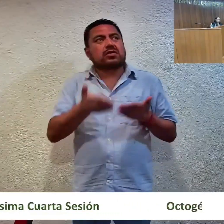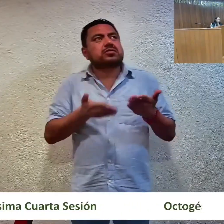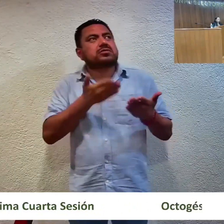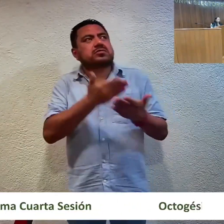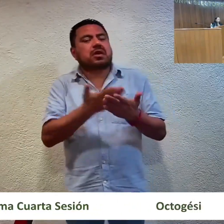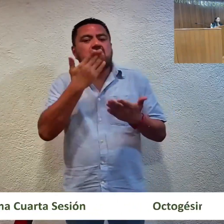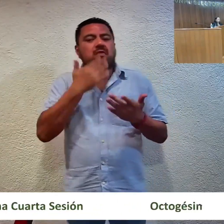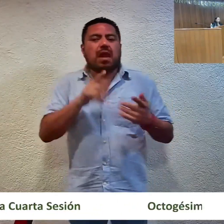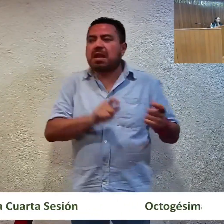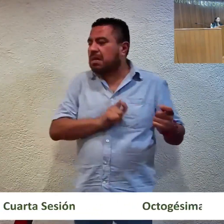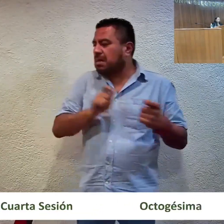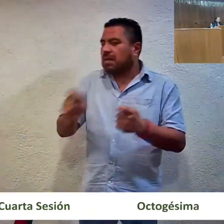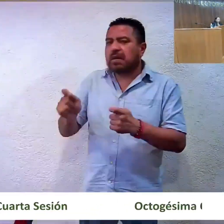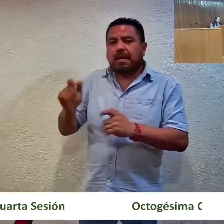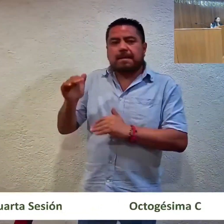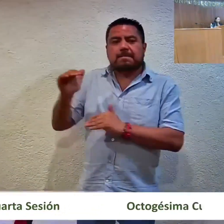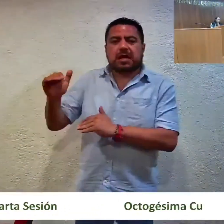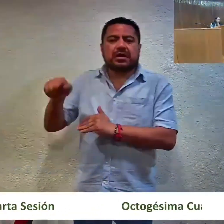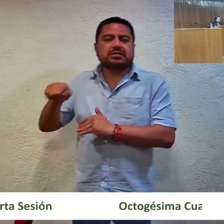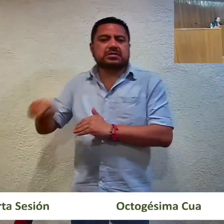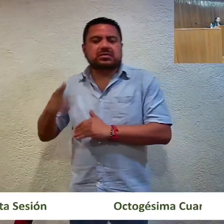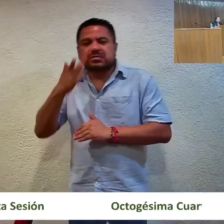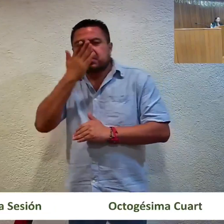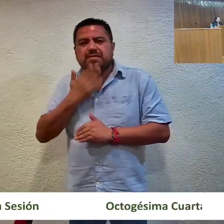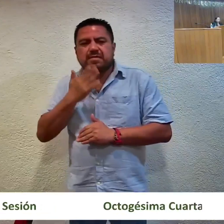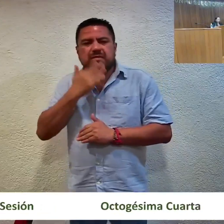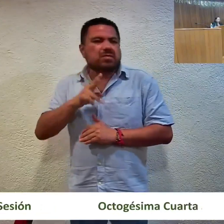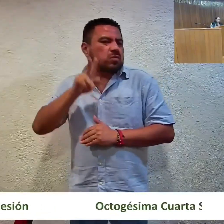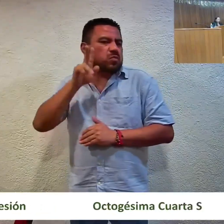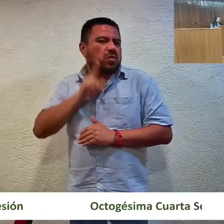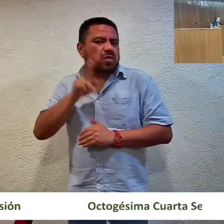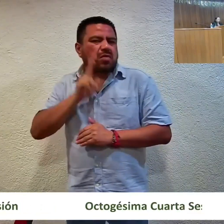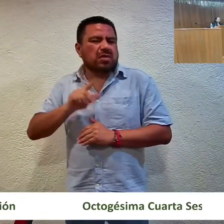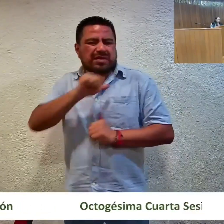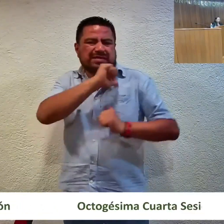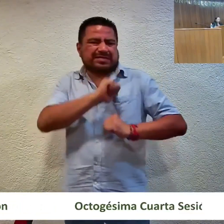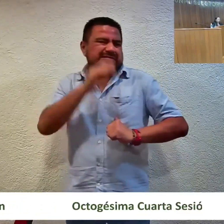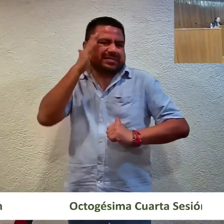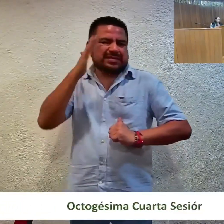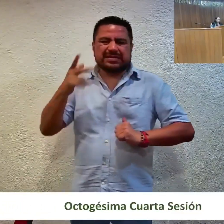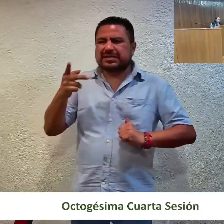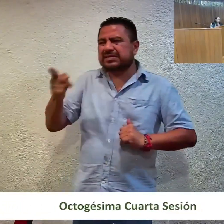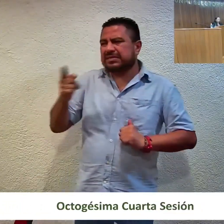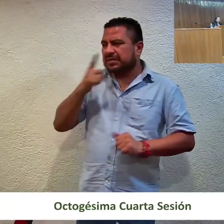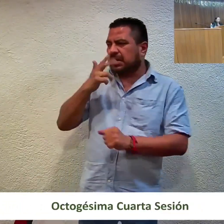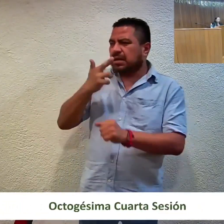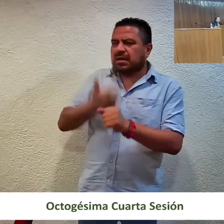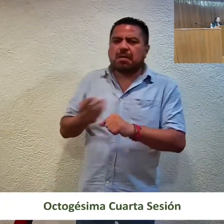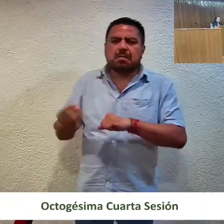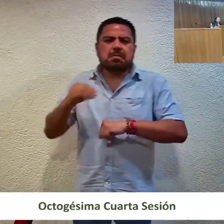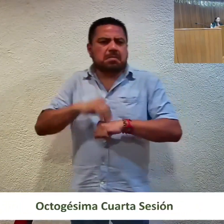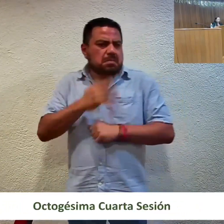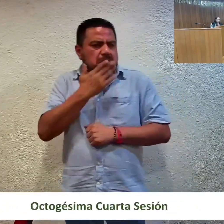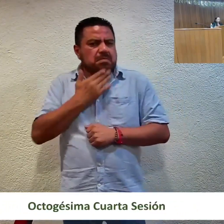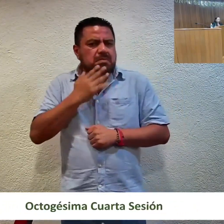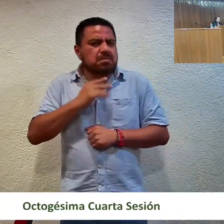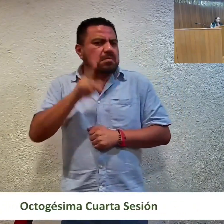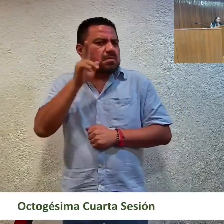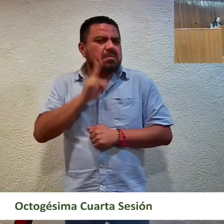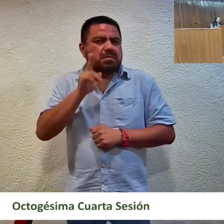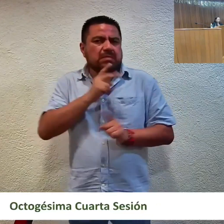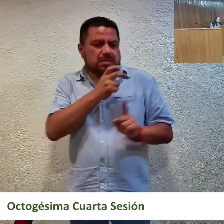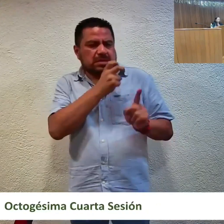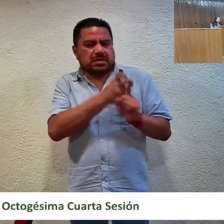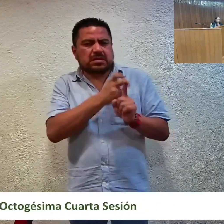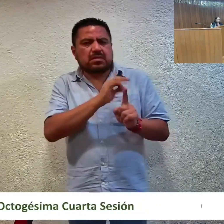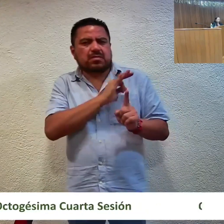proporcionó máxime que no desahogaron el requerimiento que la autoridad instructora les efectuó a efecto de que precisaran ello